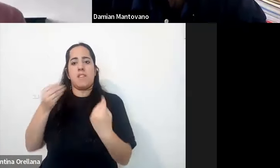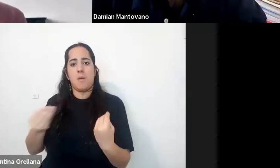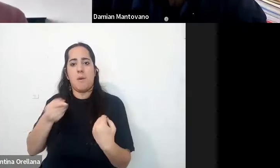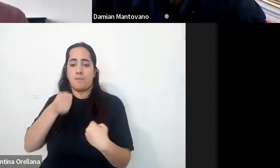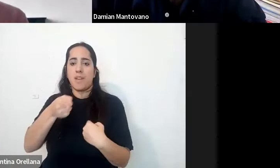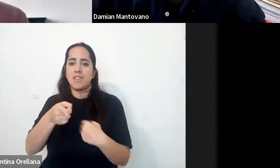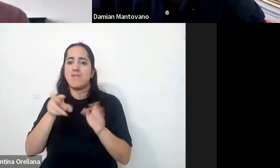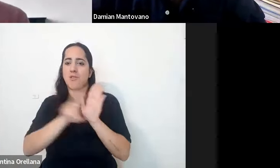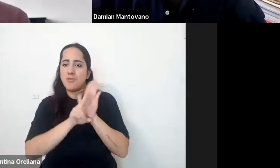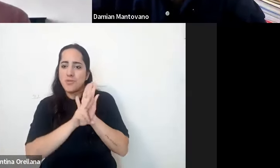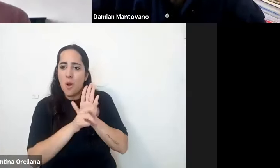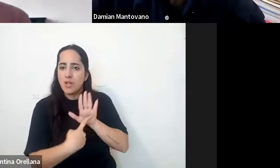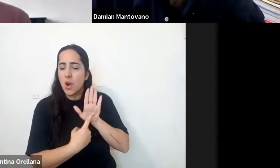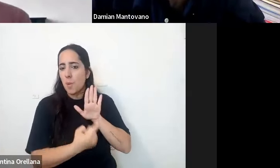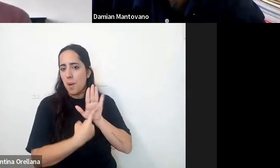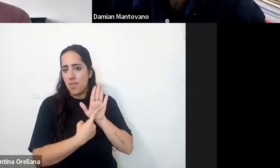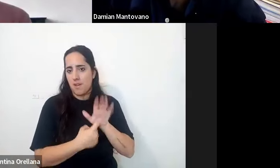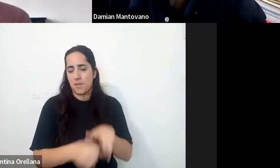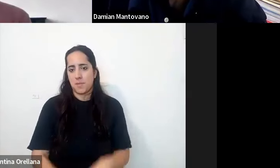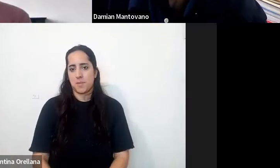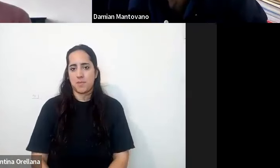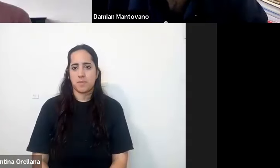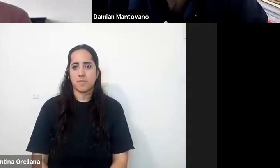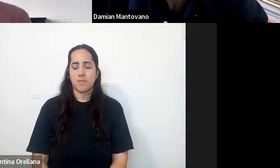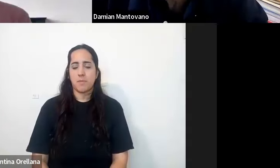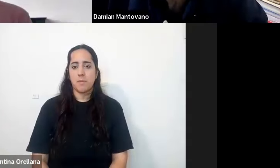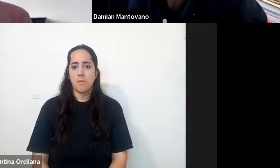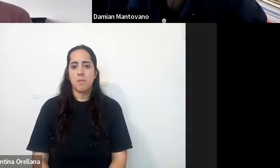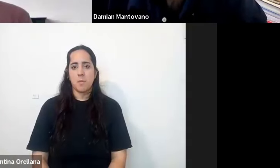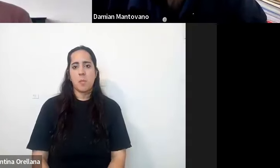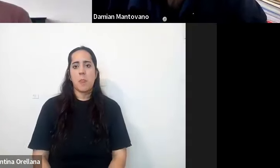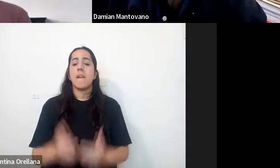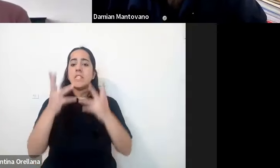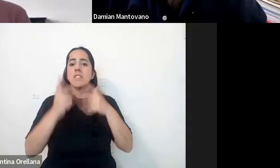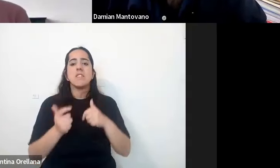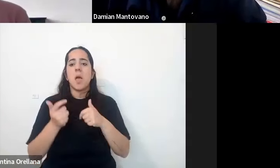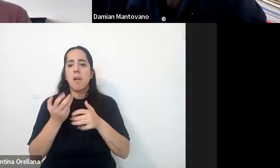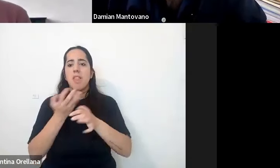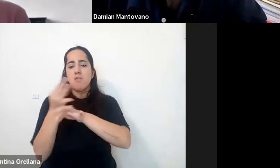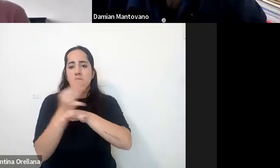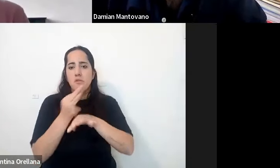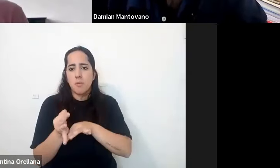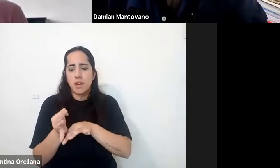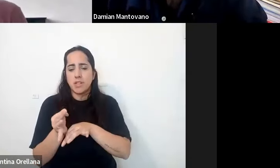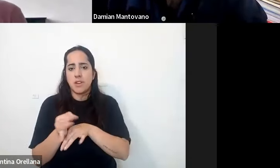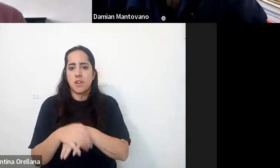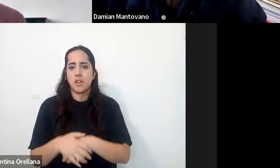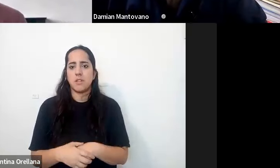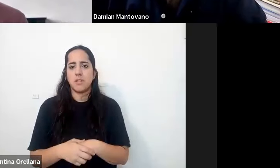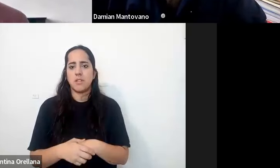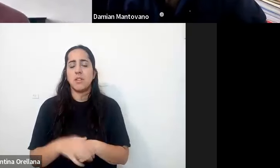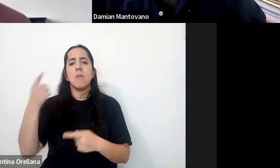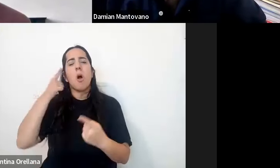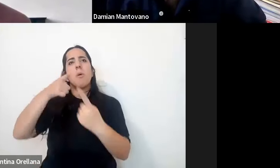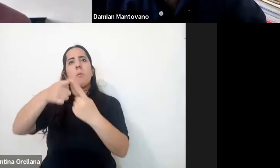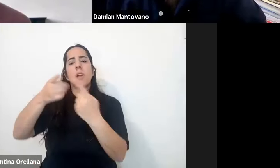normativa las resoluciones las convenciones por otro lado como sistema formador también tenemos el desafío